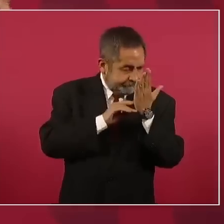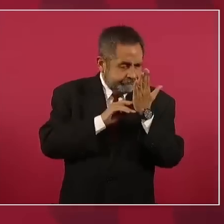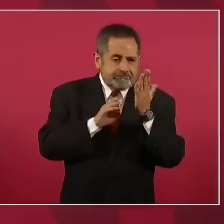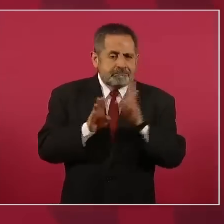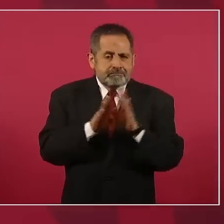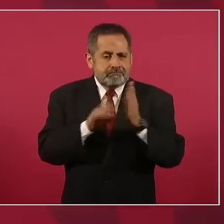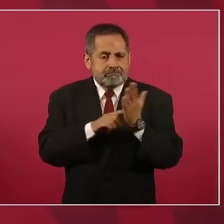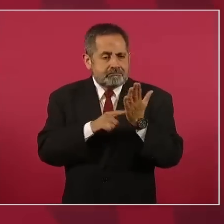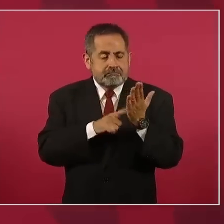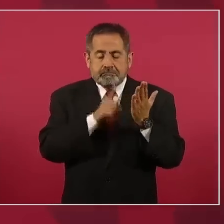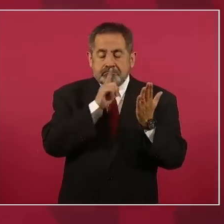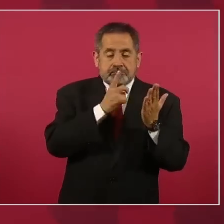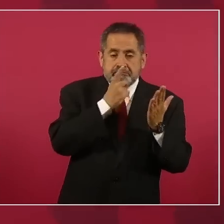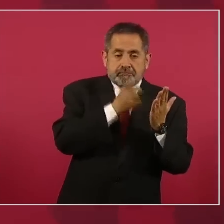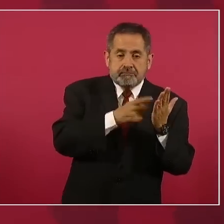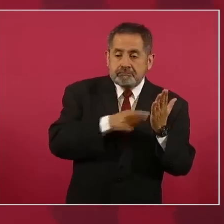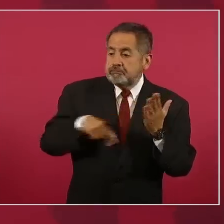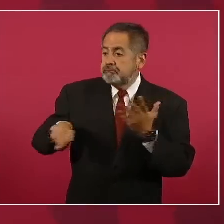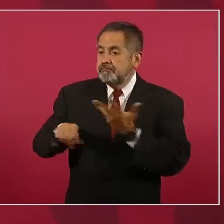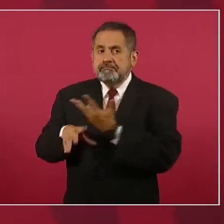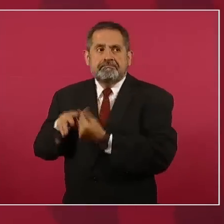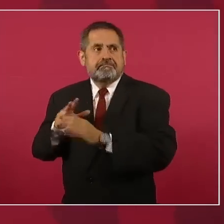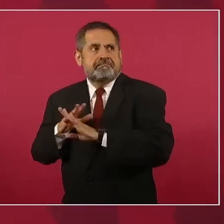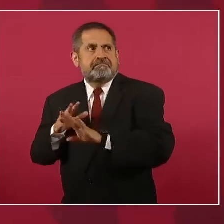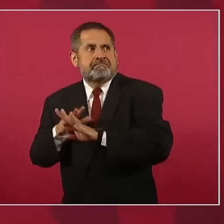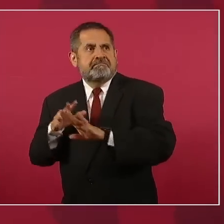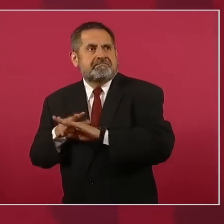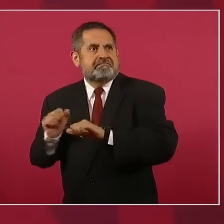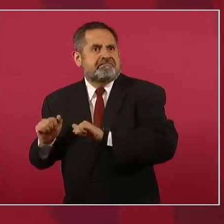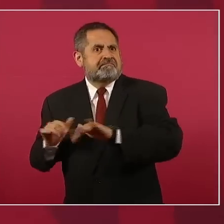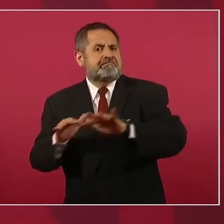los traficantes de personas.